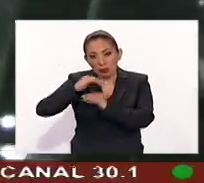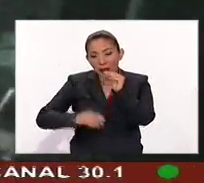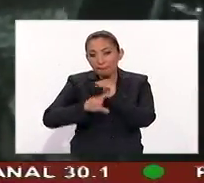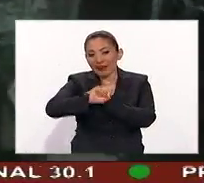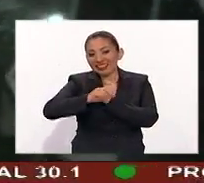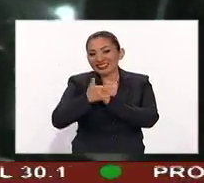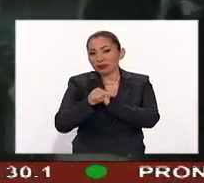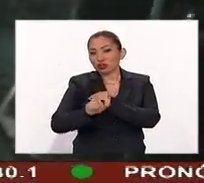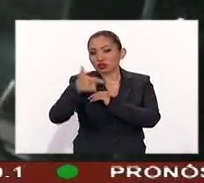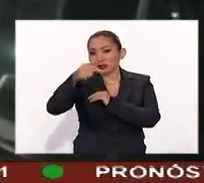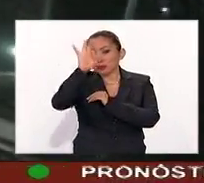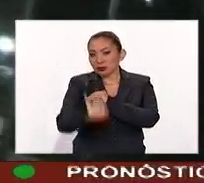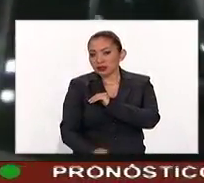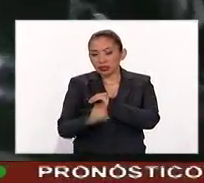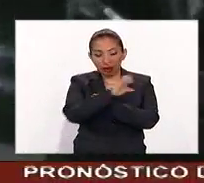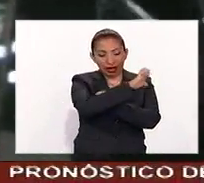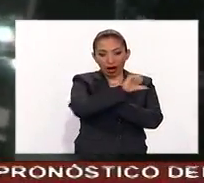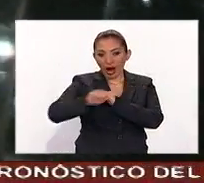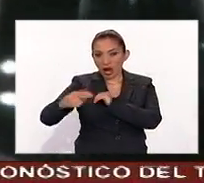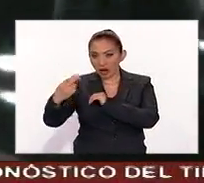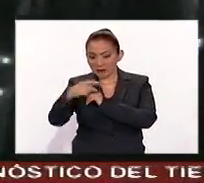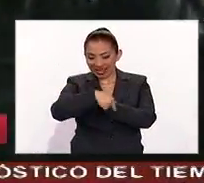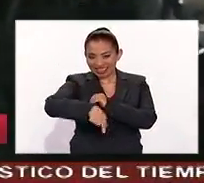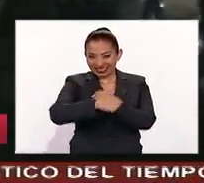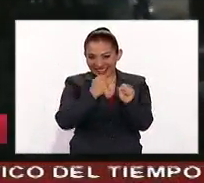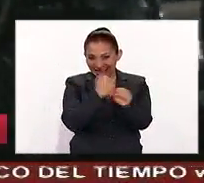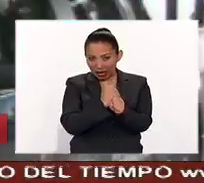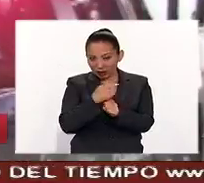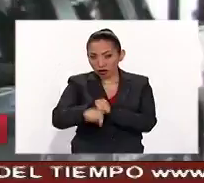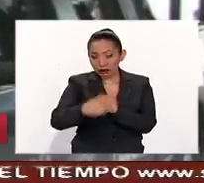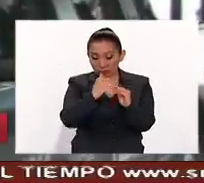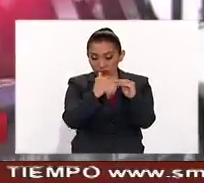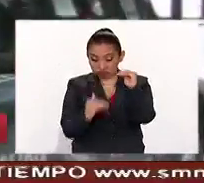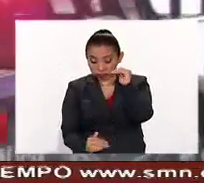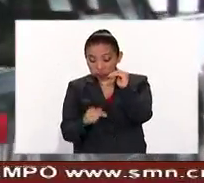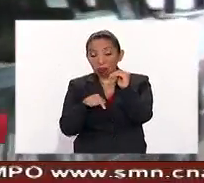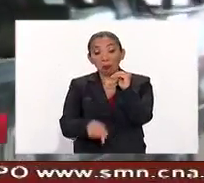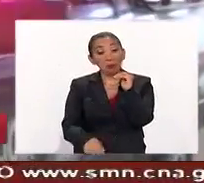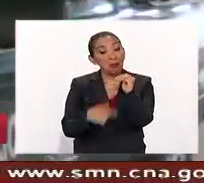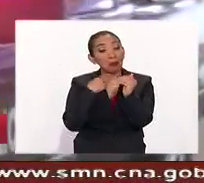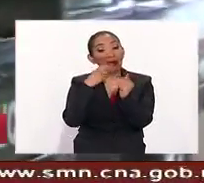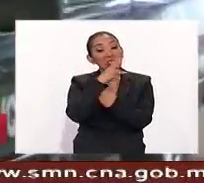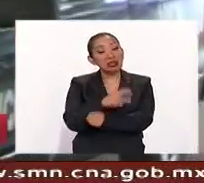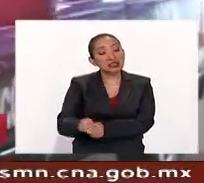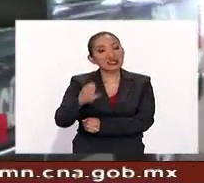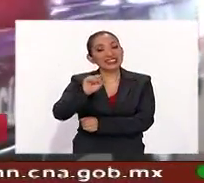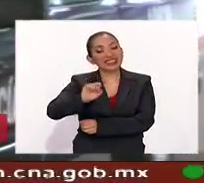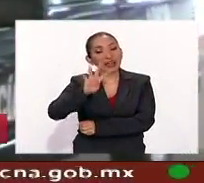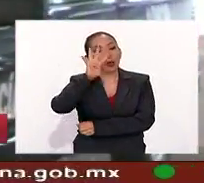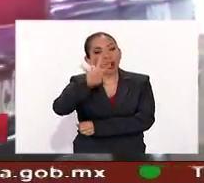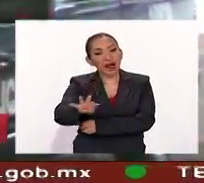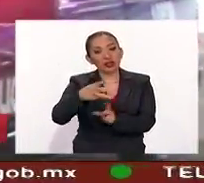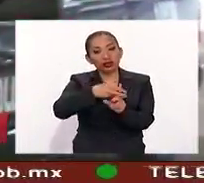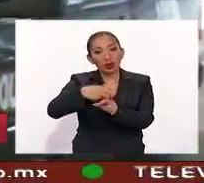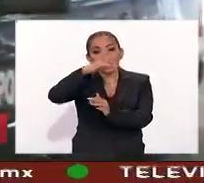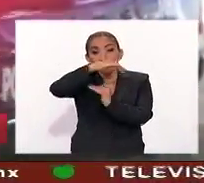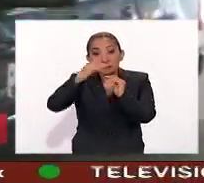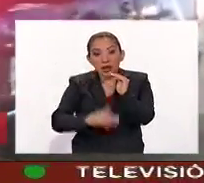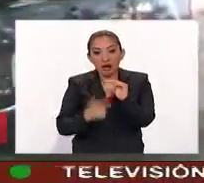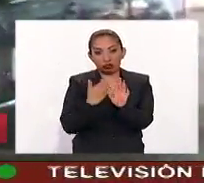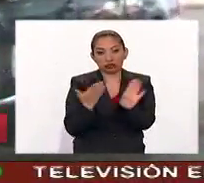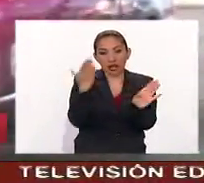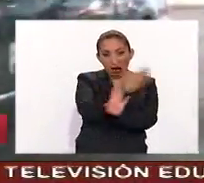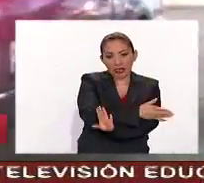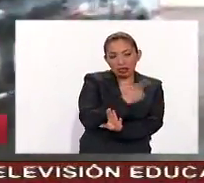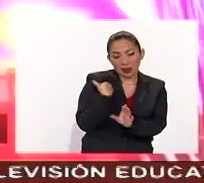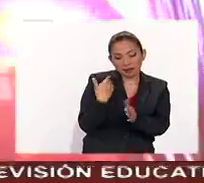.7% de enero a noviembre de este año. Esta baja representa 364 secuestros menos respecto a